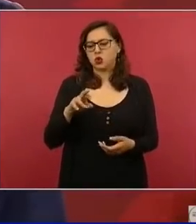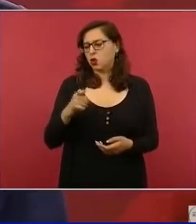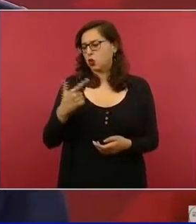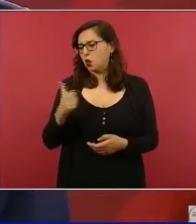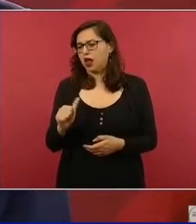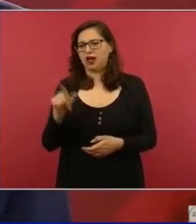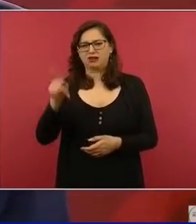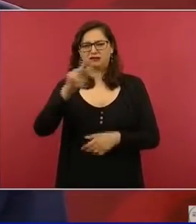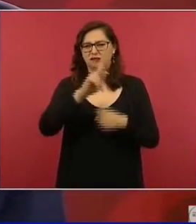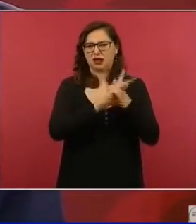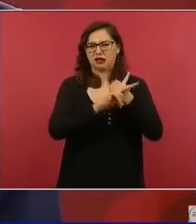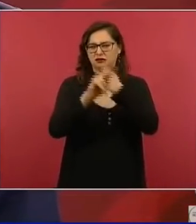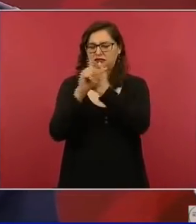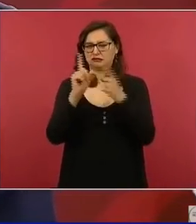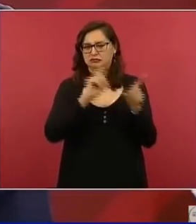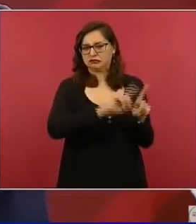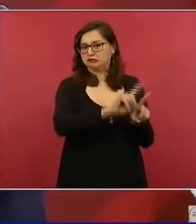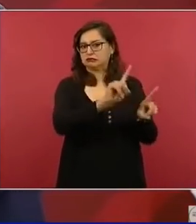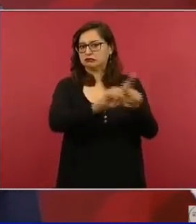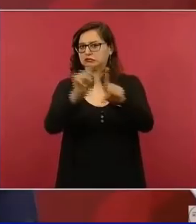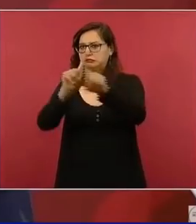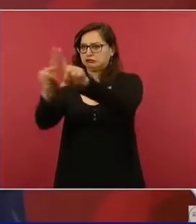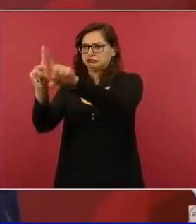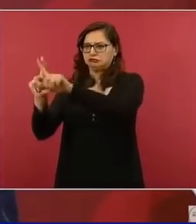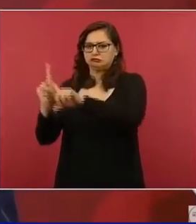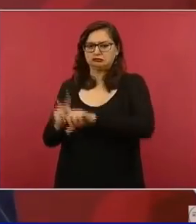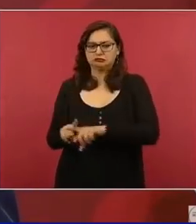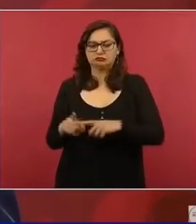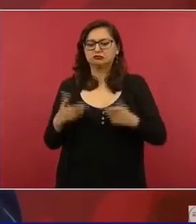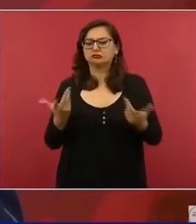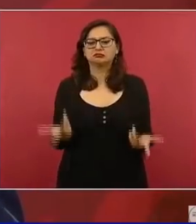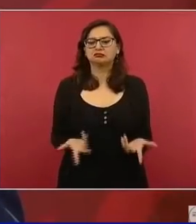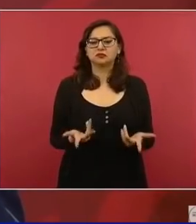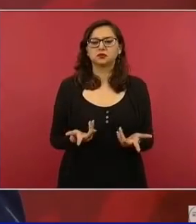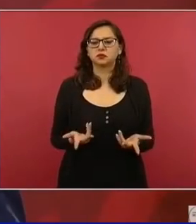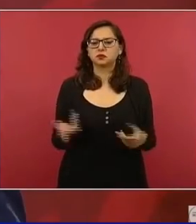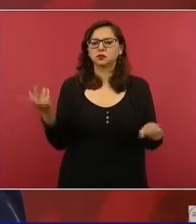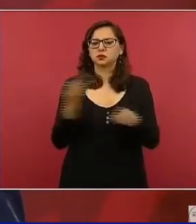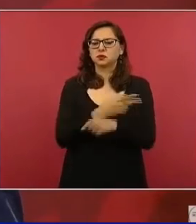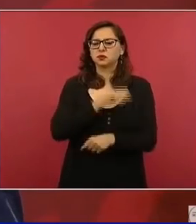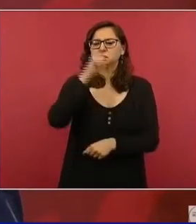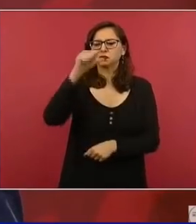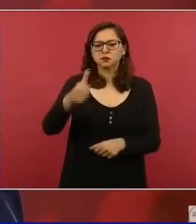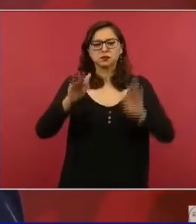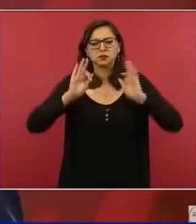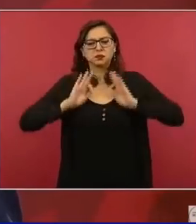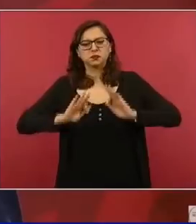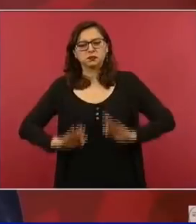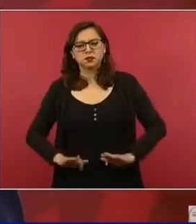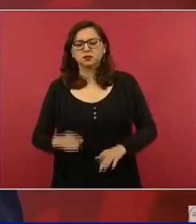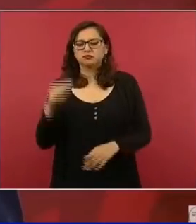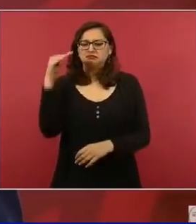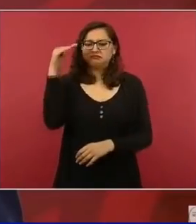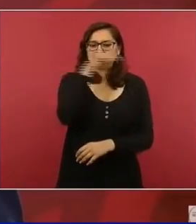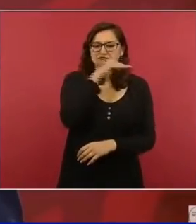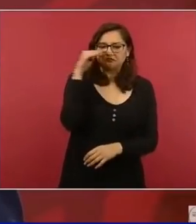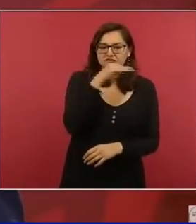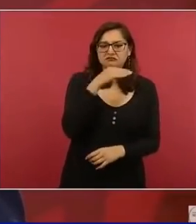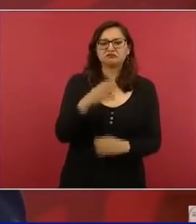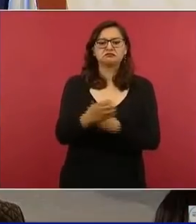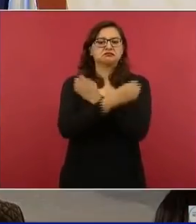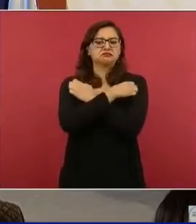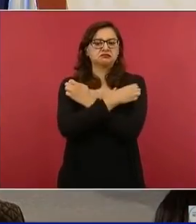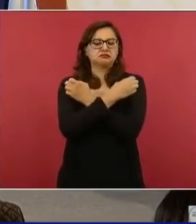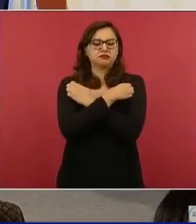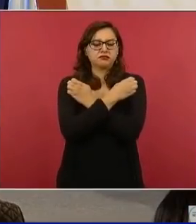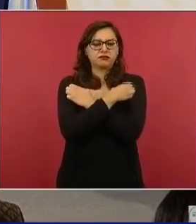otros países, en donde hay gratuidad para la educación.